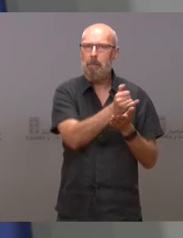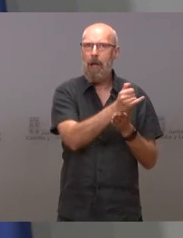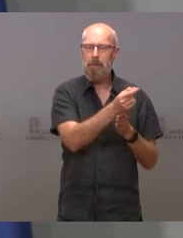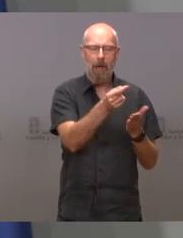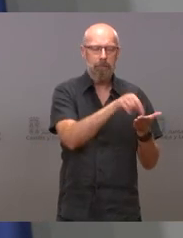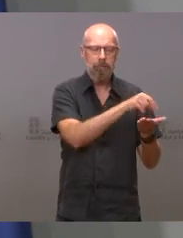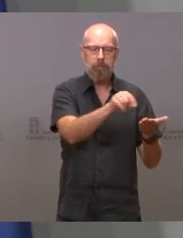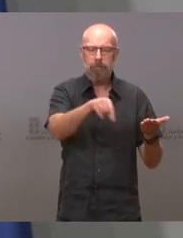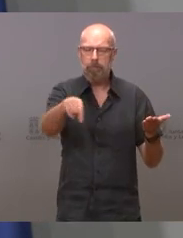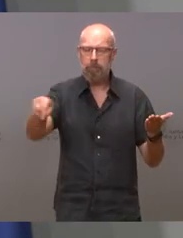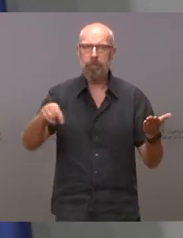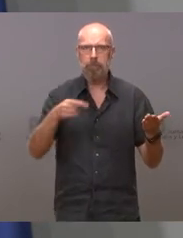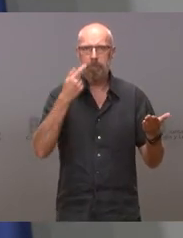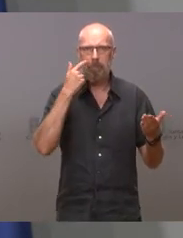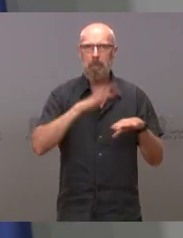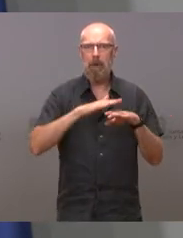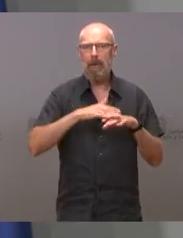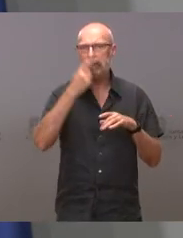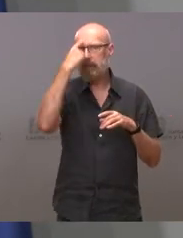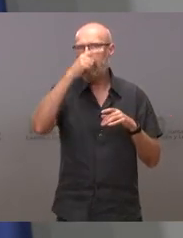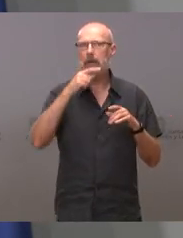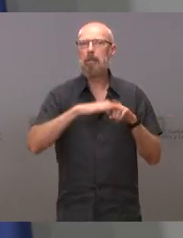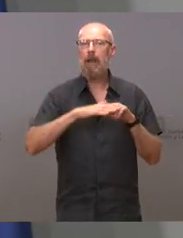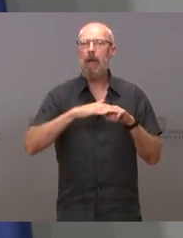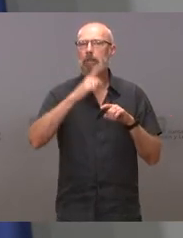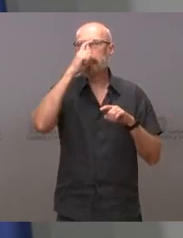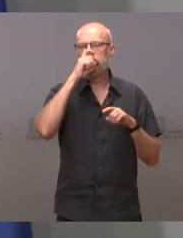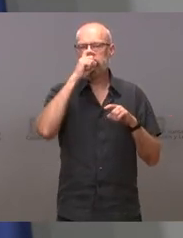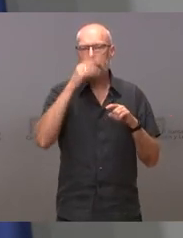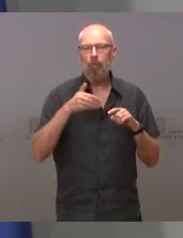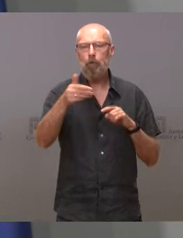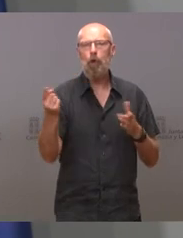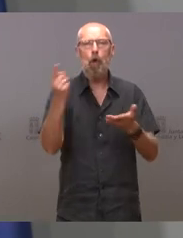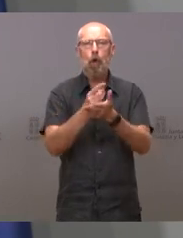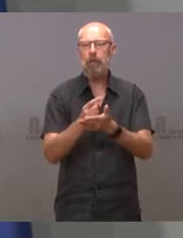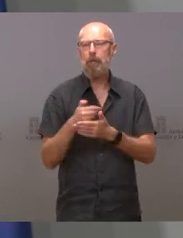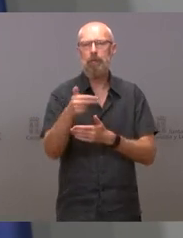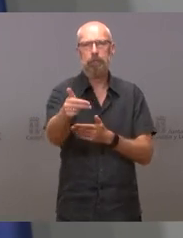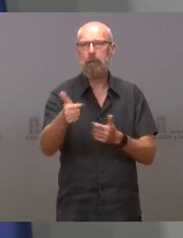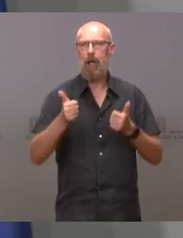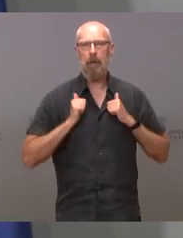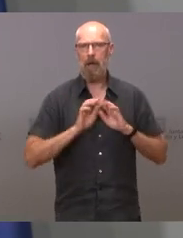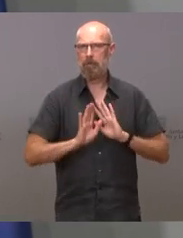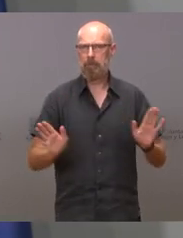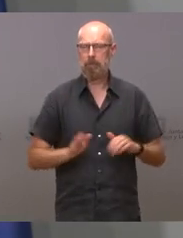nunca debería de volver a suceder. No hay cuestión a votar esto desde mi opinión.